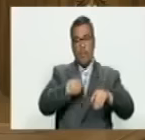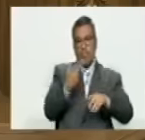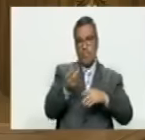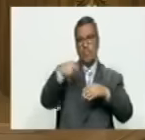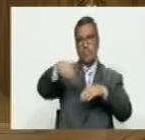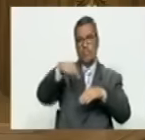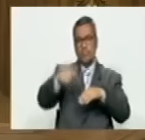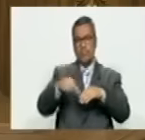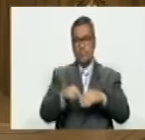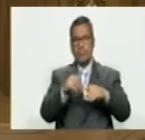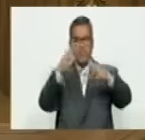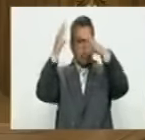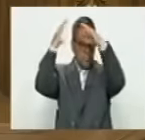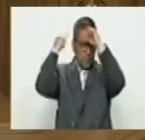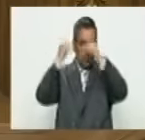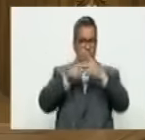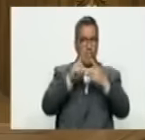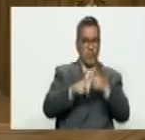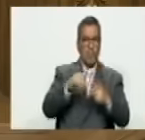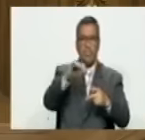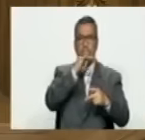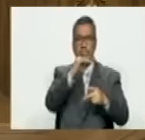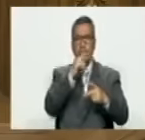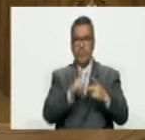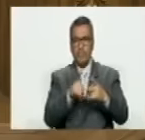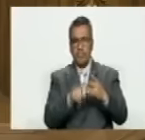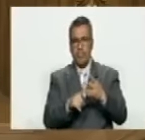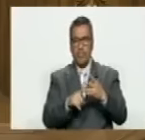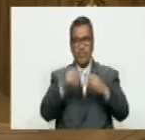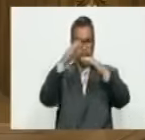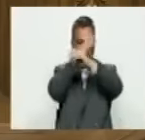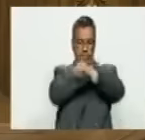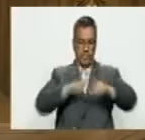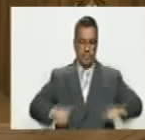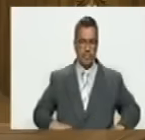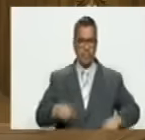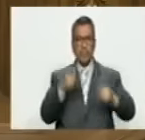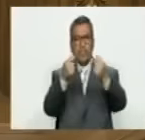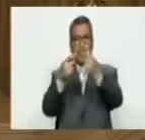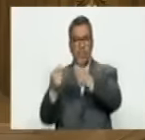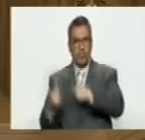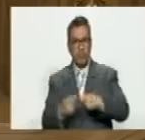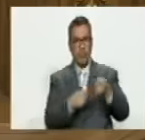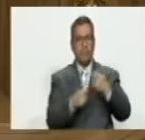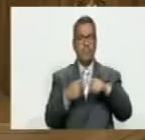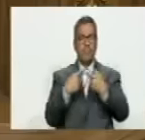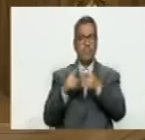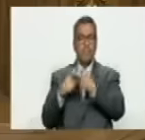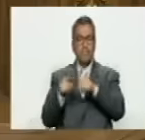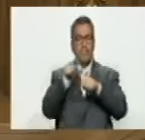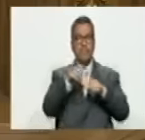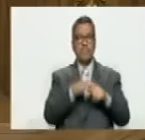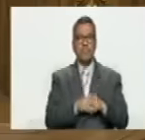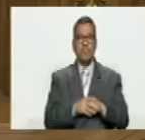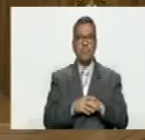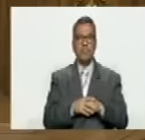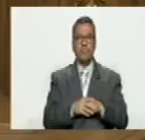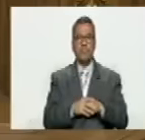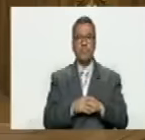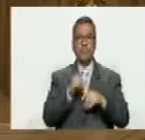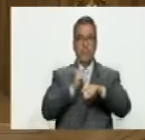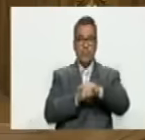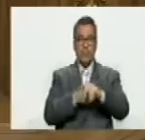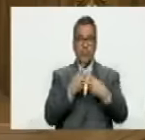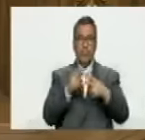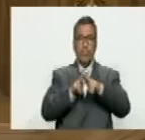nacionales diplomáticas informativas militares económicas y de otro tipo que en tiempos